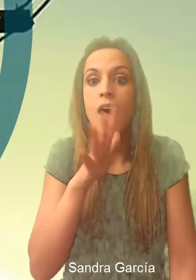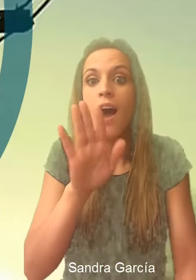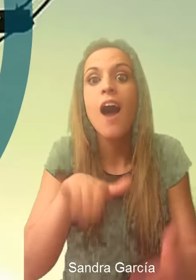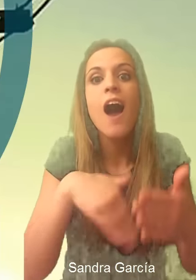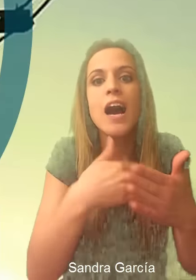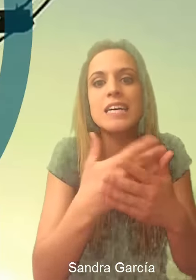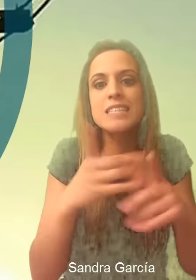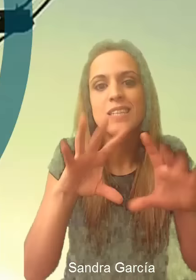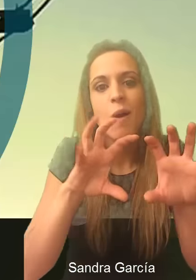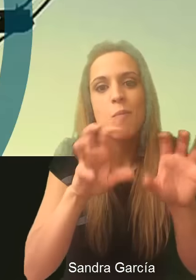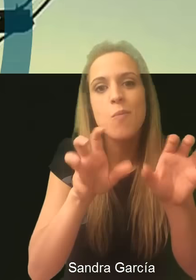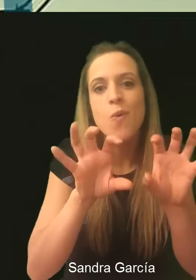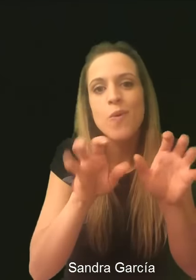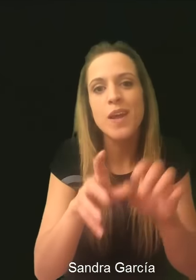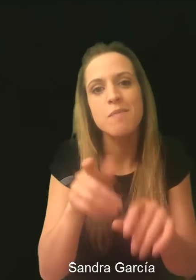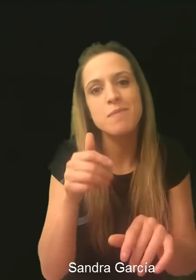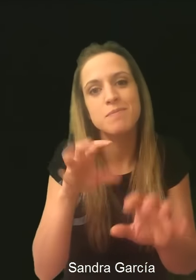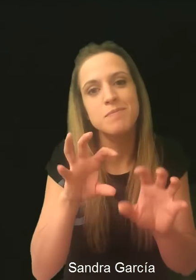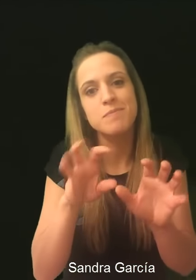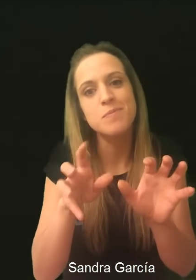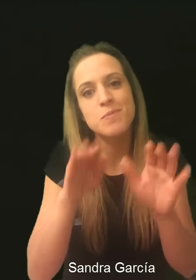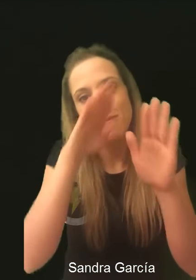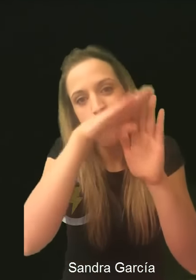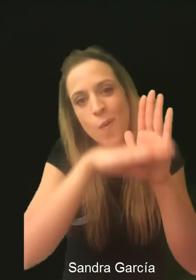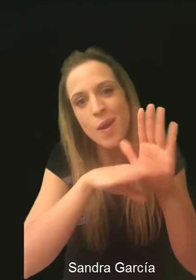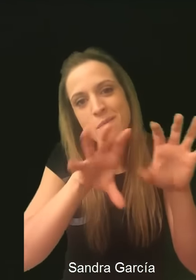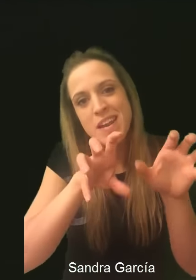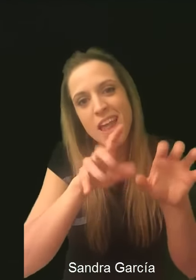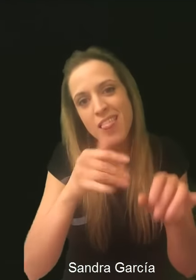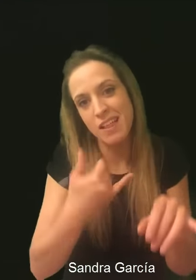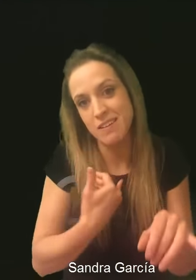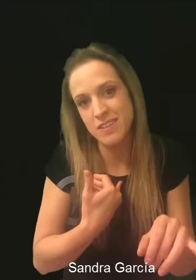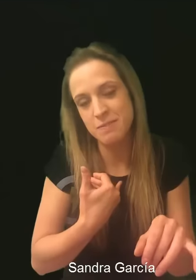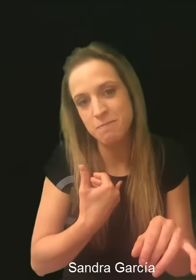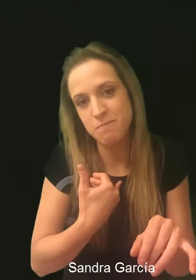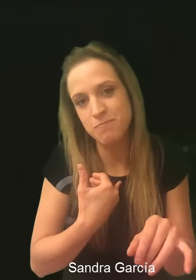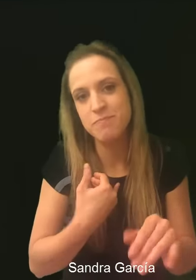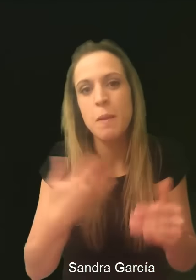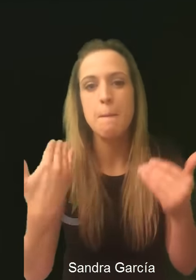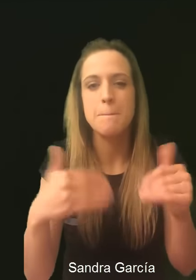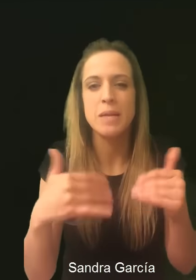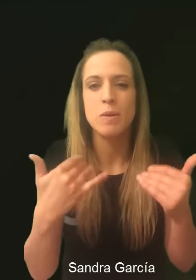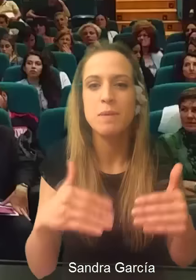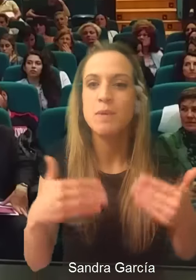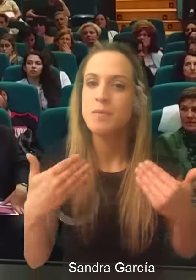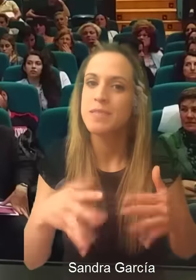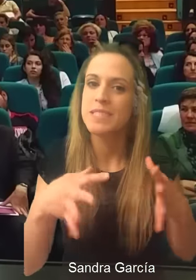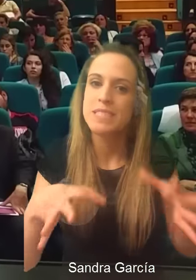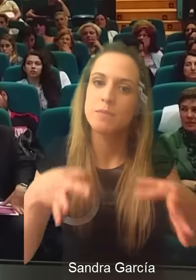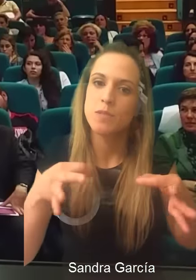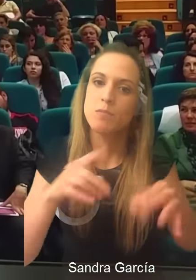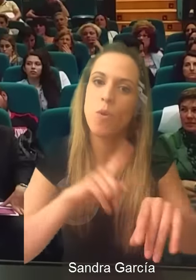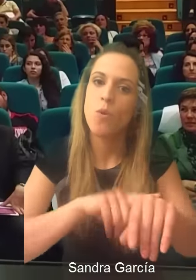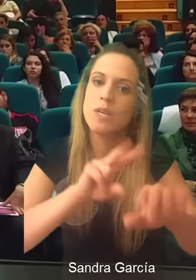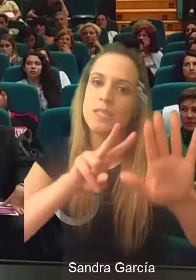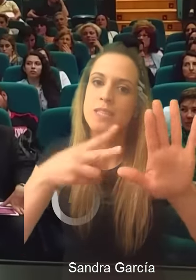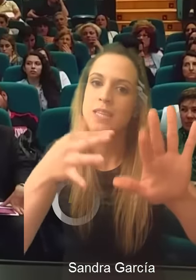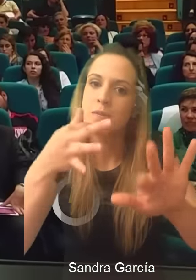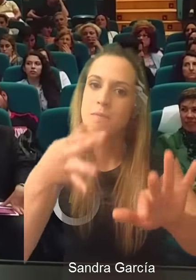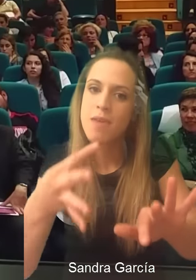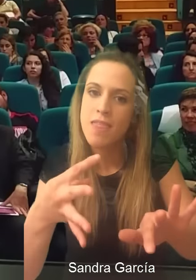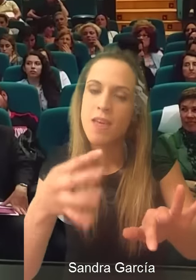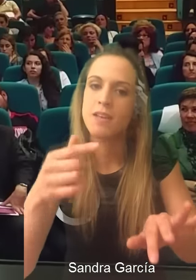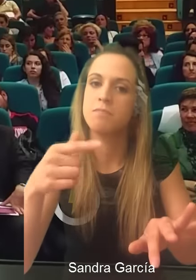programa de radio en La Voz de Granada. Aquí tenemos en Carni Torres, también, que todos los miércoles a las 7 y media no os podéis